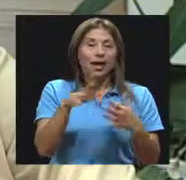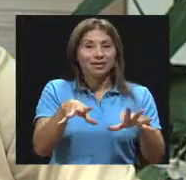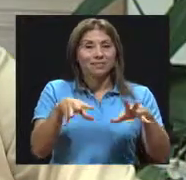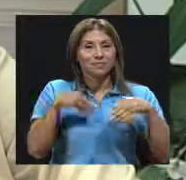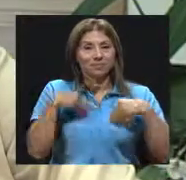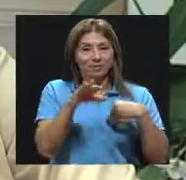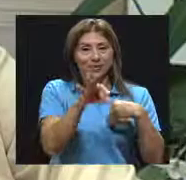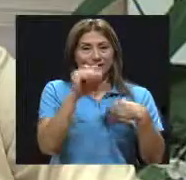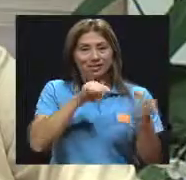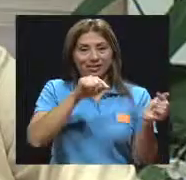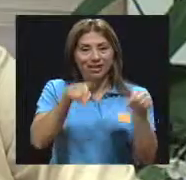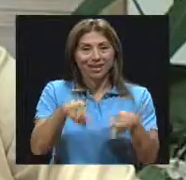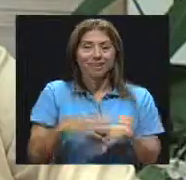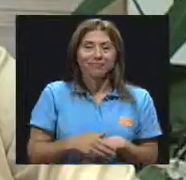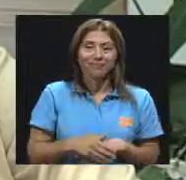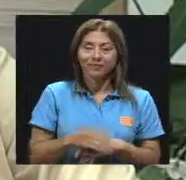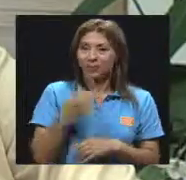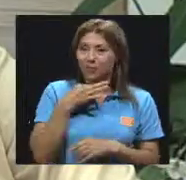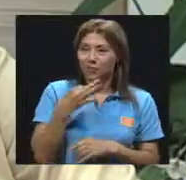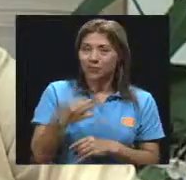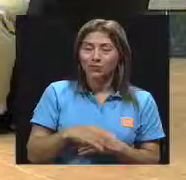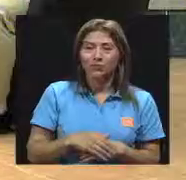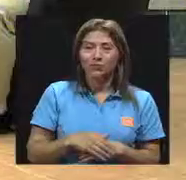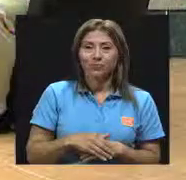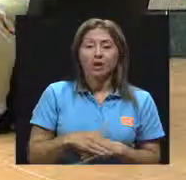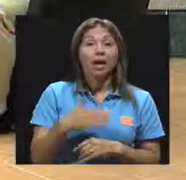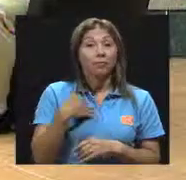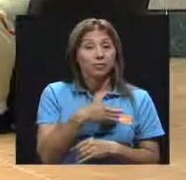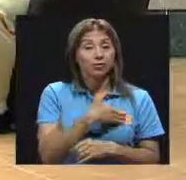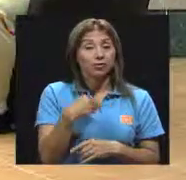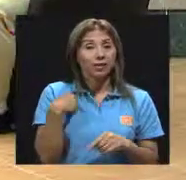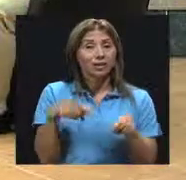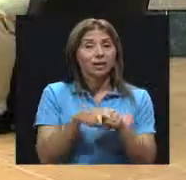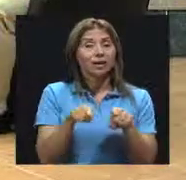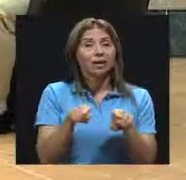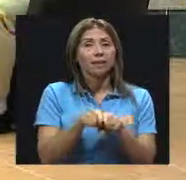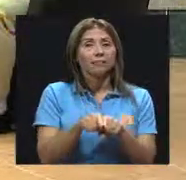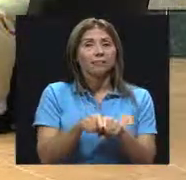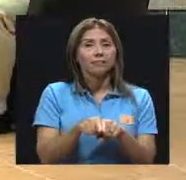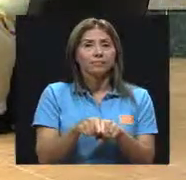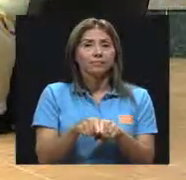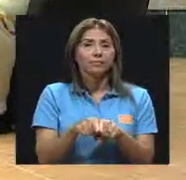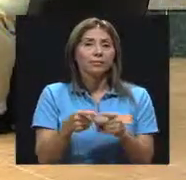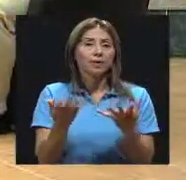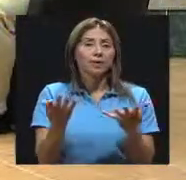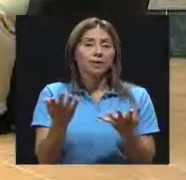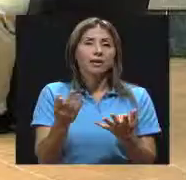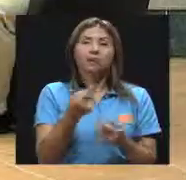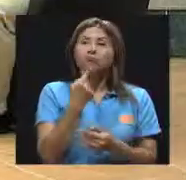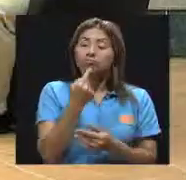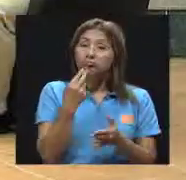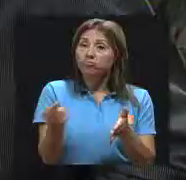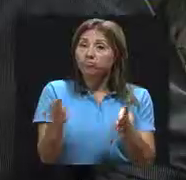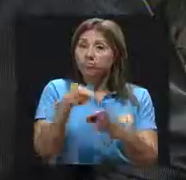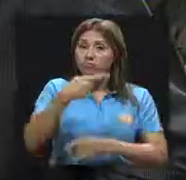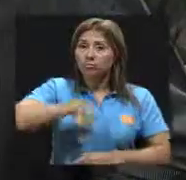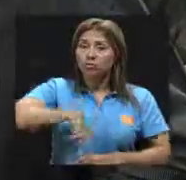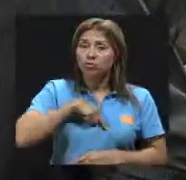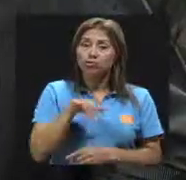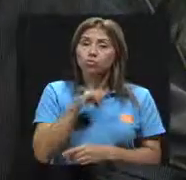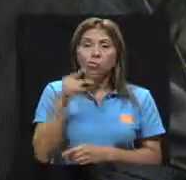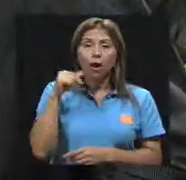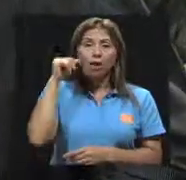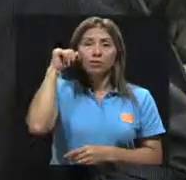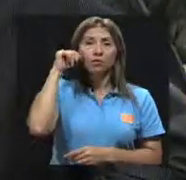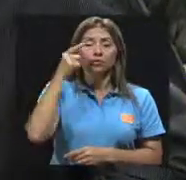Vivir Mejor y estar aquí, Marisol. A me gustaría también rescatar y retomar el hecho de que nosotros como adultos, nosotros como